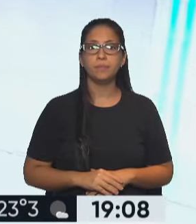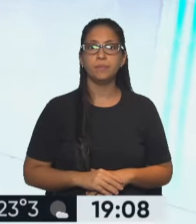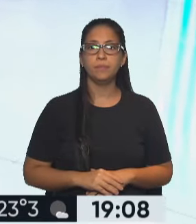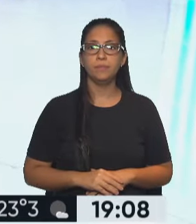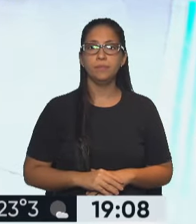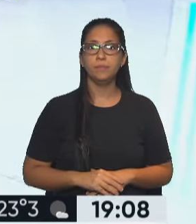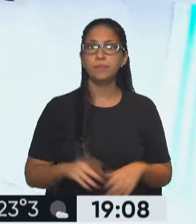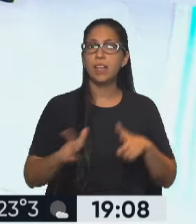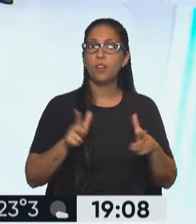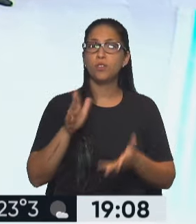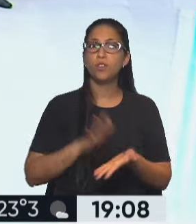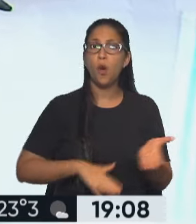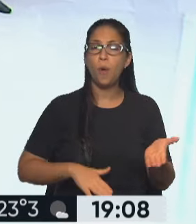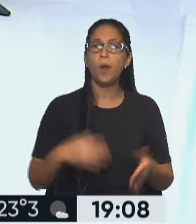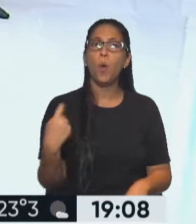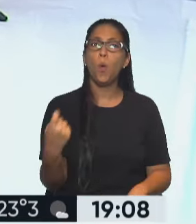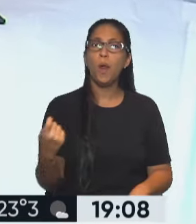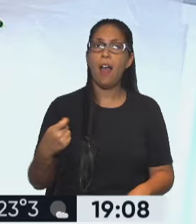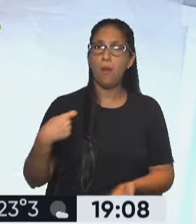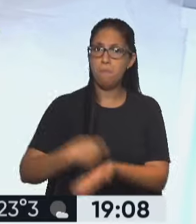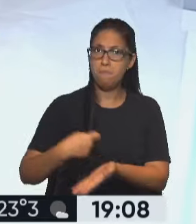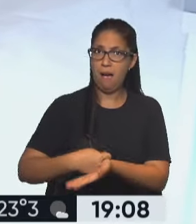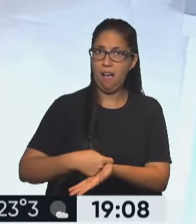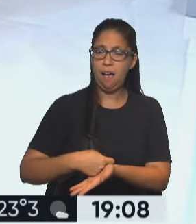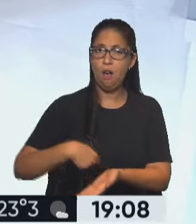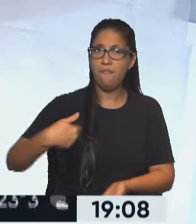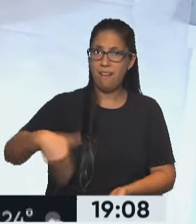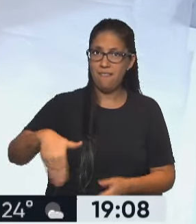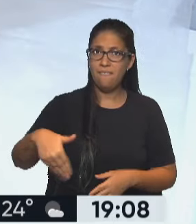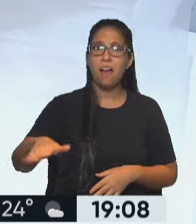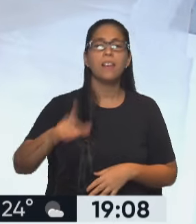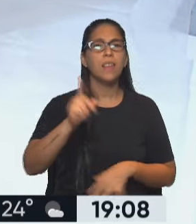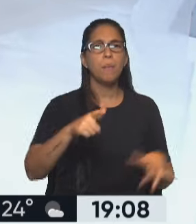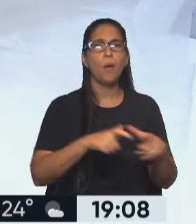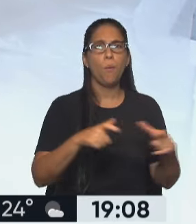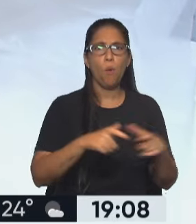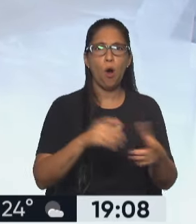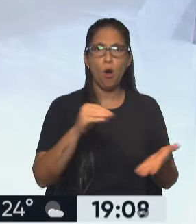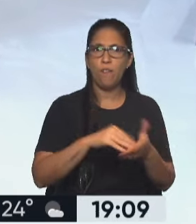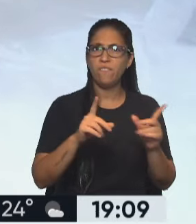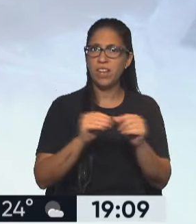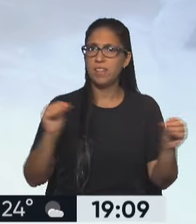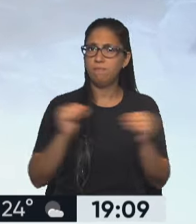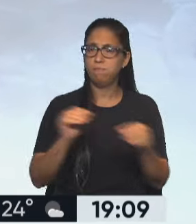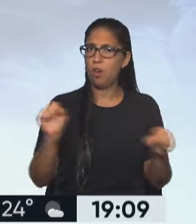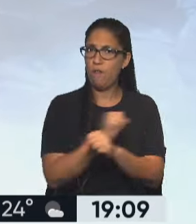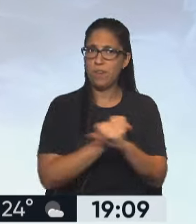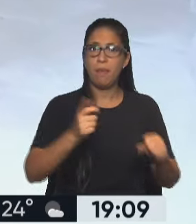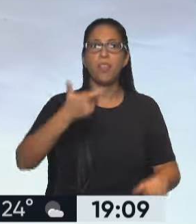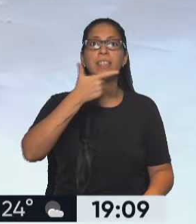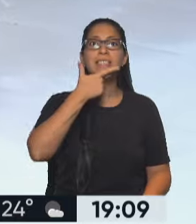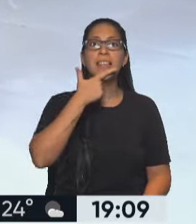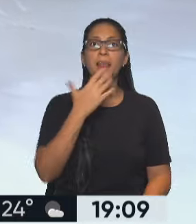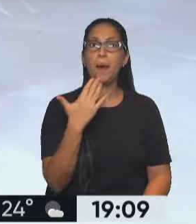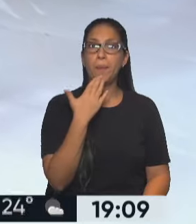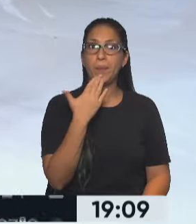Vamos a hablar del pago a los jubilados, de los nuevos aumentos. También del bono, ya tiene fecha, 17 de